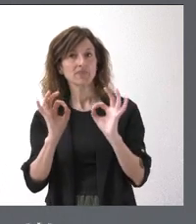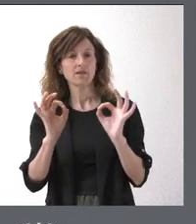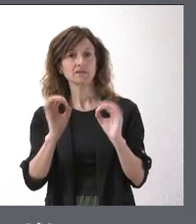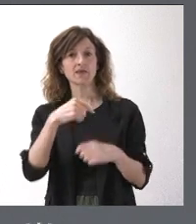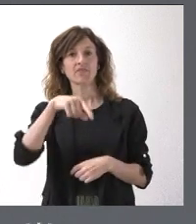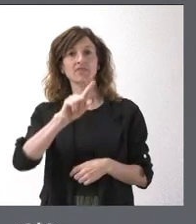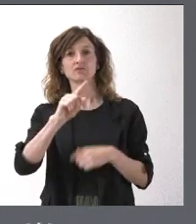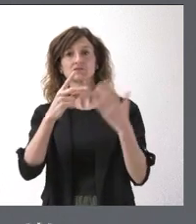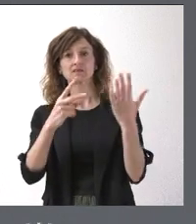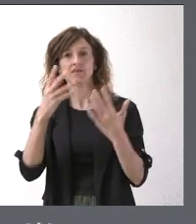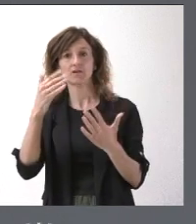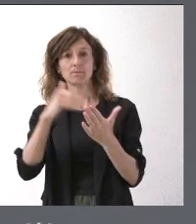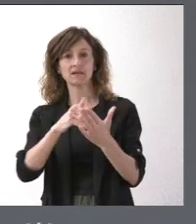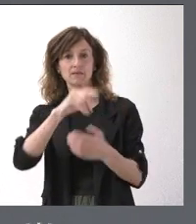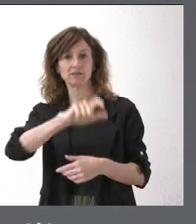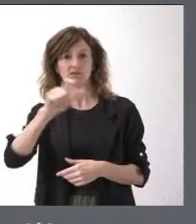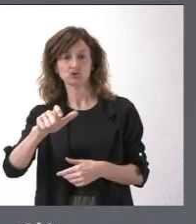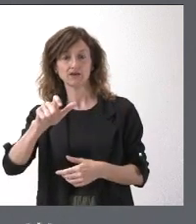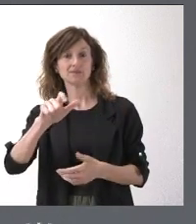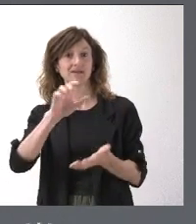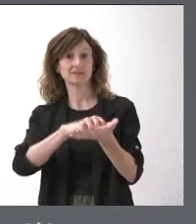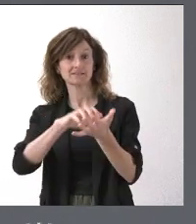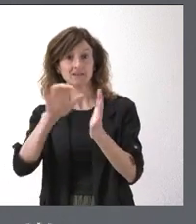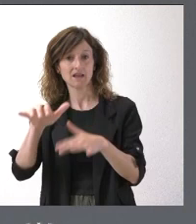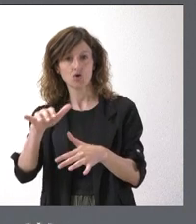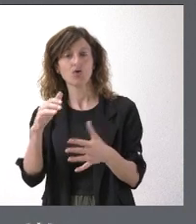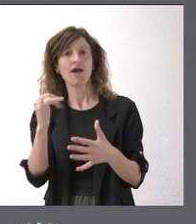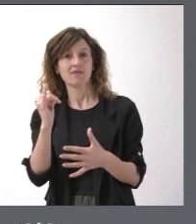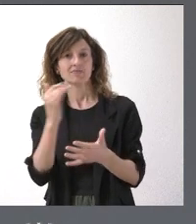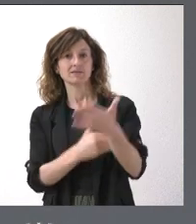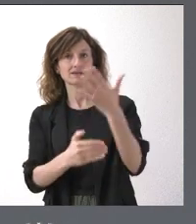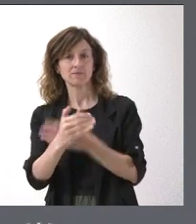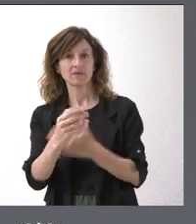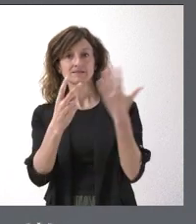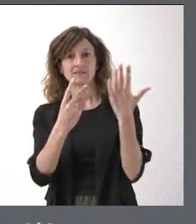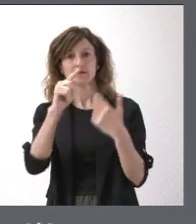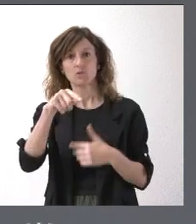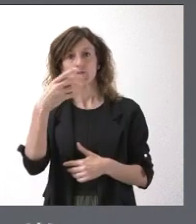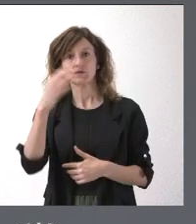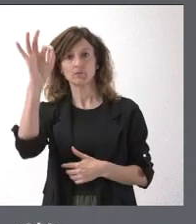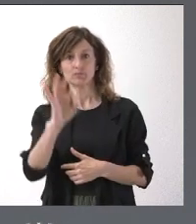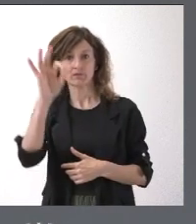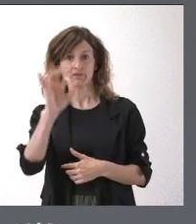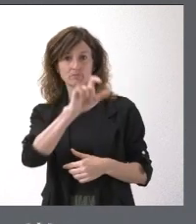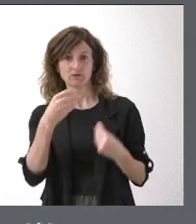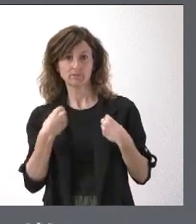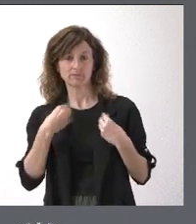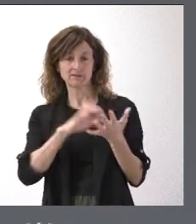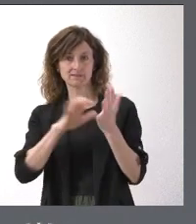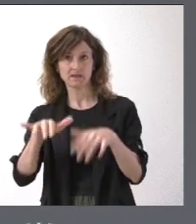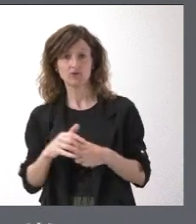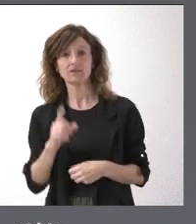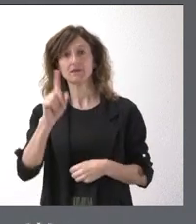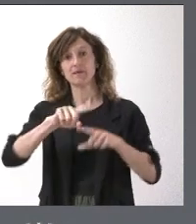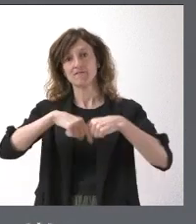175.000 personas que hay en Castilla y León con discapacidad, el 7,4% de la población y a sus